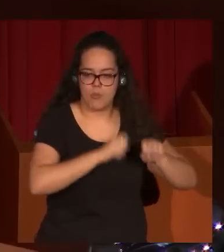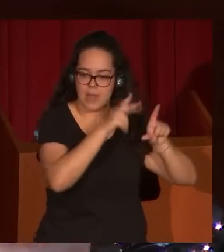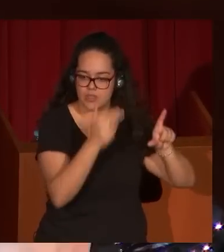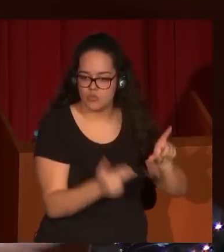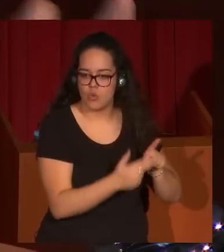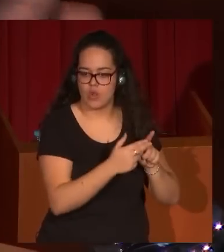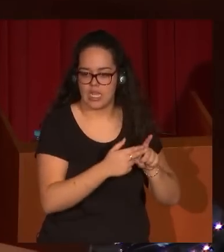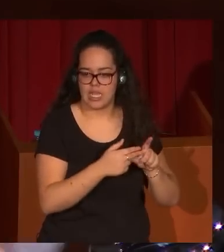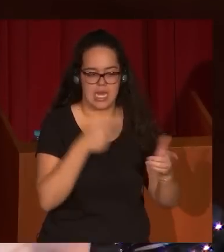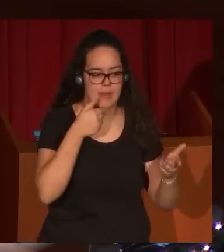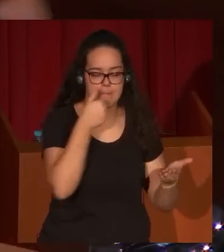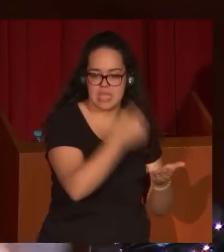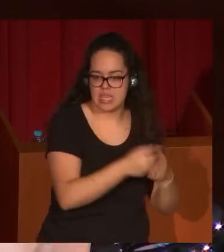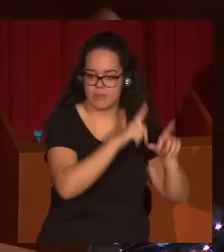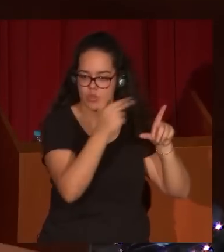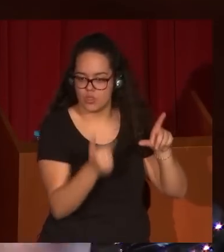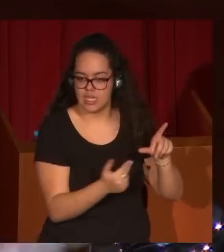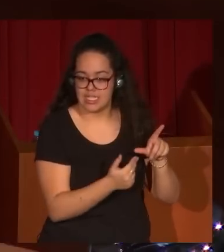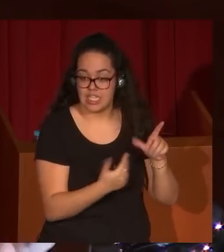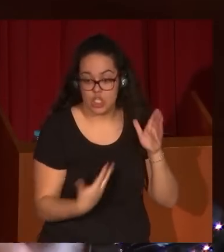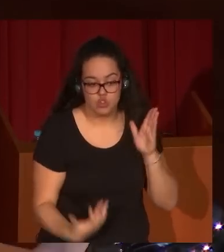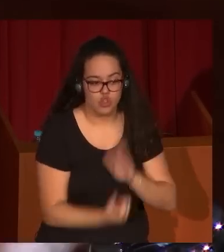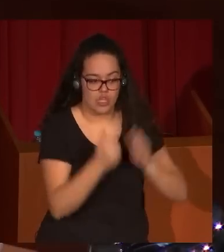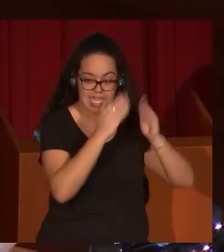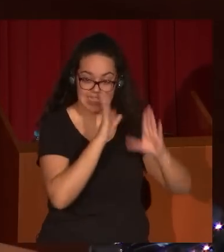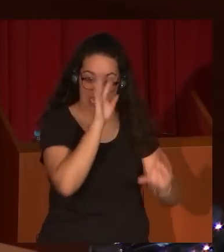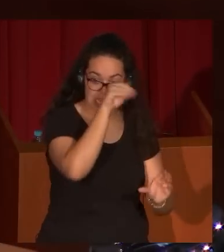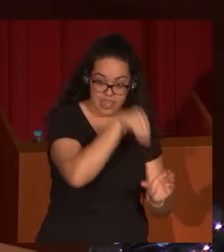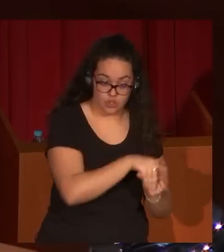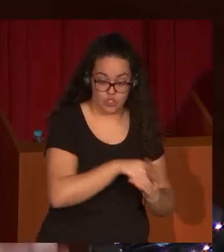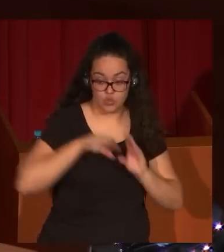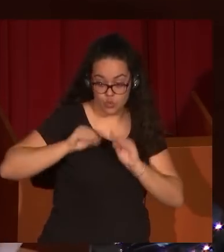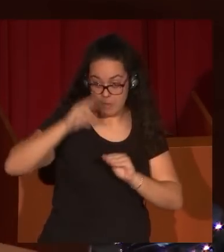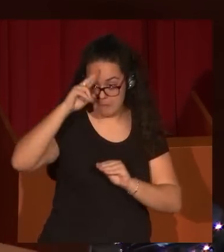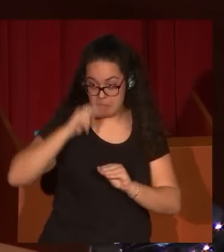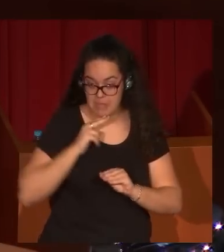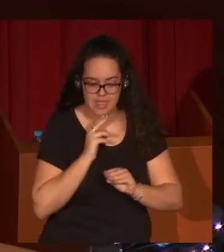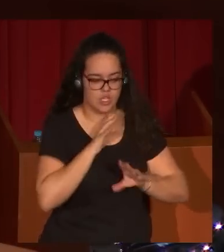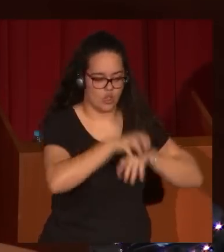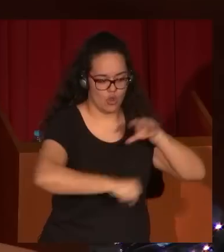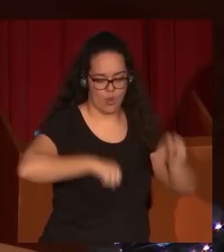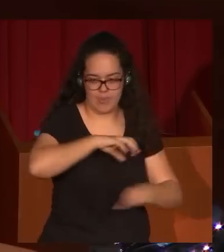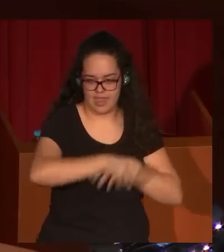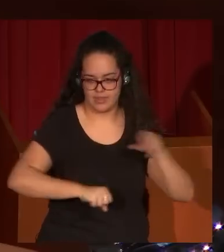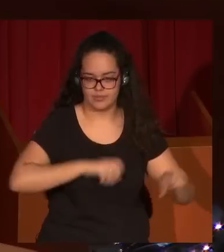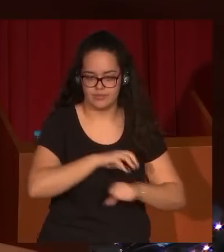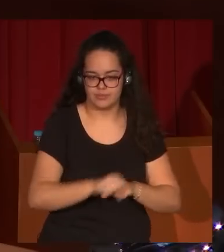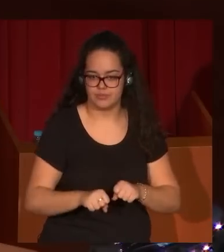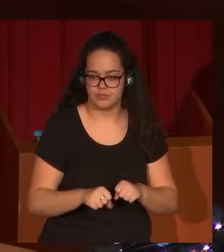y le compra todo lo que tenía en su casa de obras de su padre, de obras de Eugenio Lucas Velázquez.